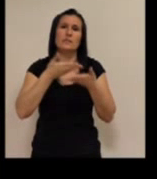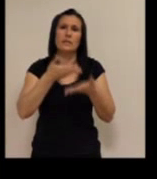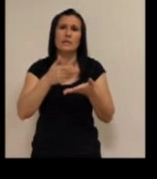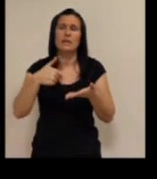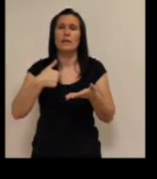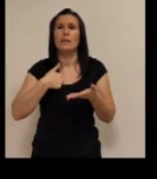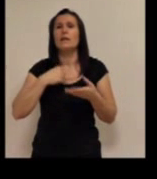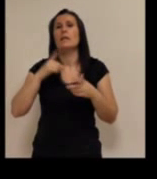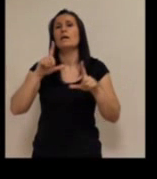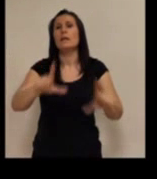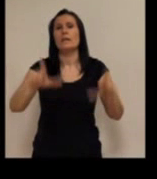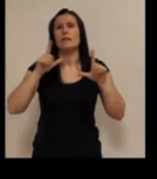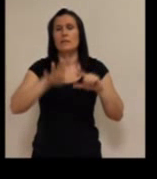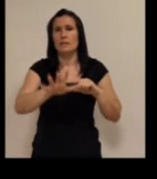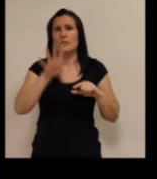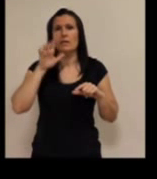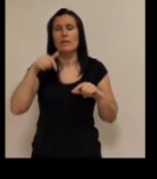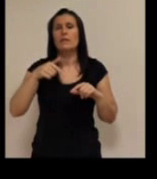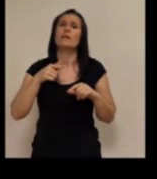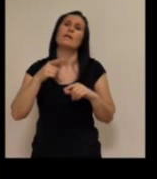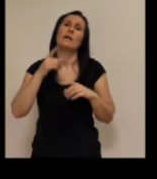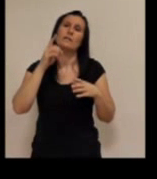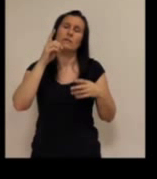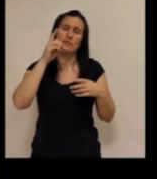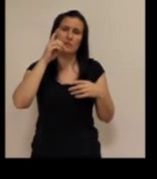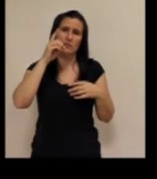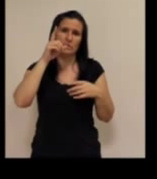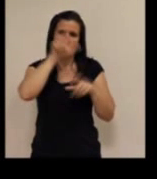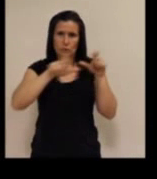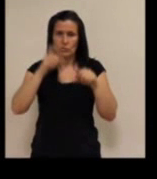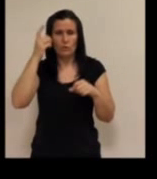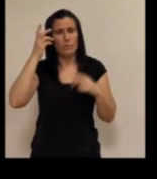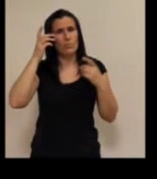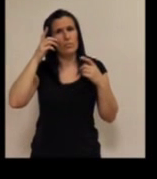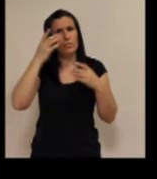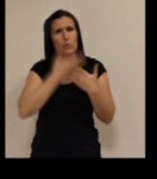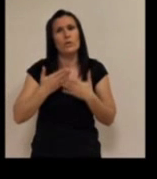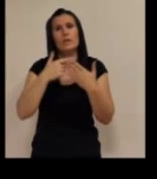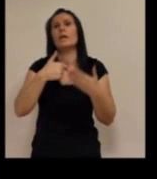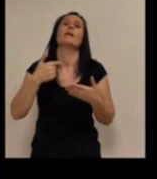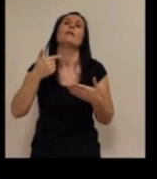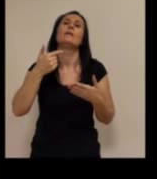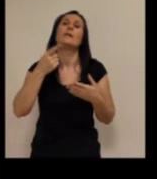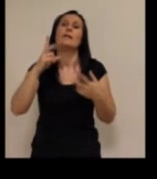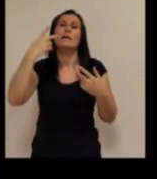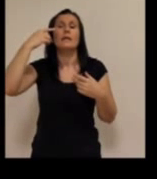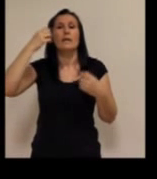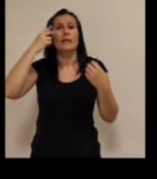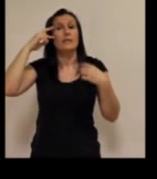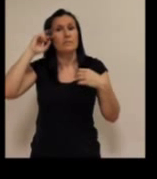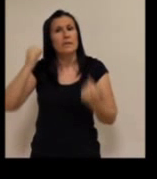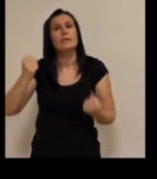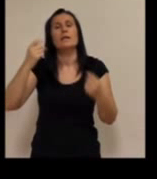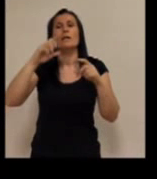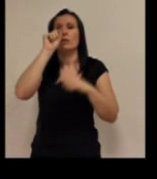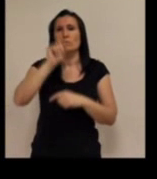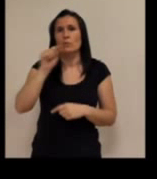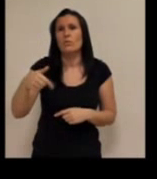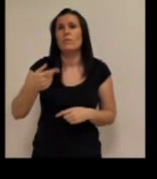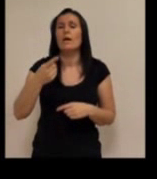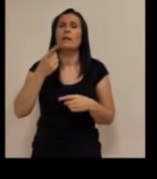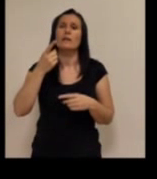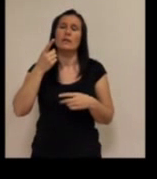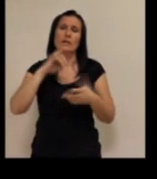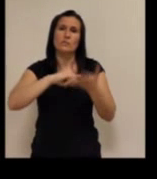Antropología Social y Cultural, es diplomada en Trabajo Social, experta por la Universidad Complutense en mediación y resolución de